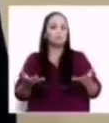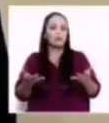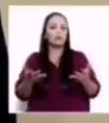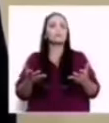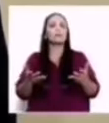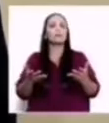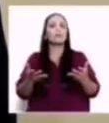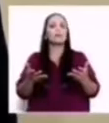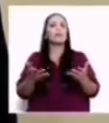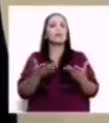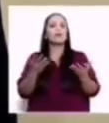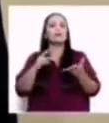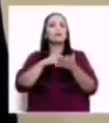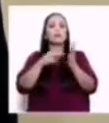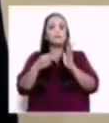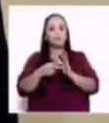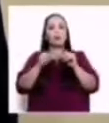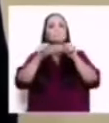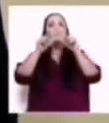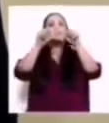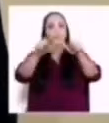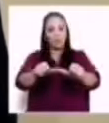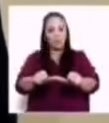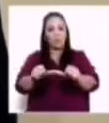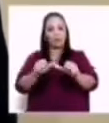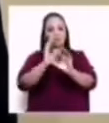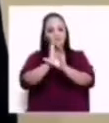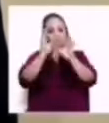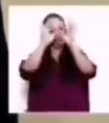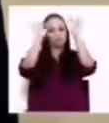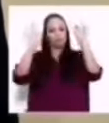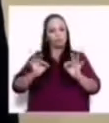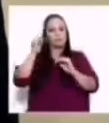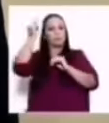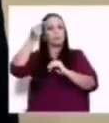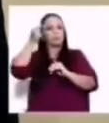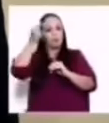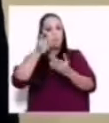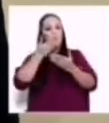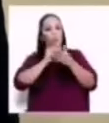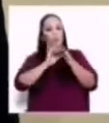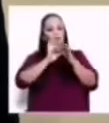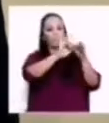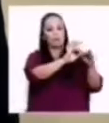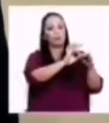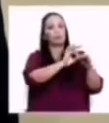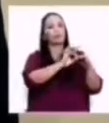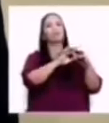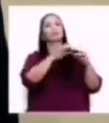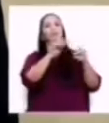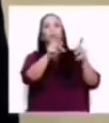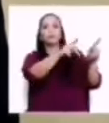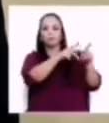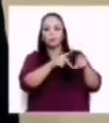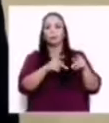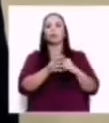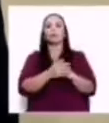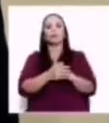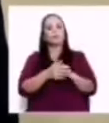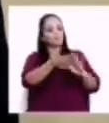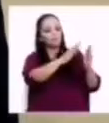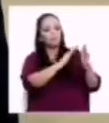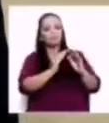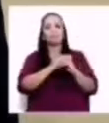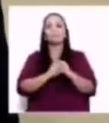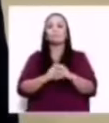legitimidad del Estado y de las relaciones entre el Estado y los ciudadanos y la empresa privada. Esas son mis